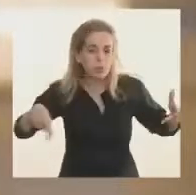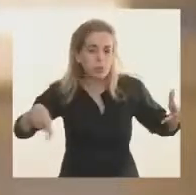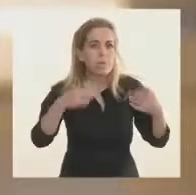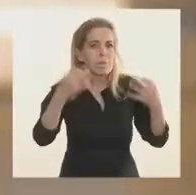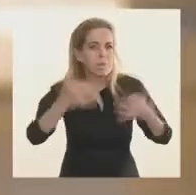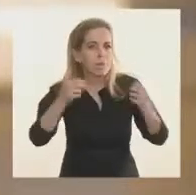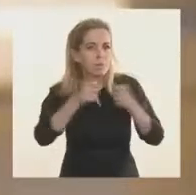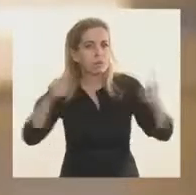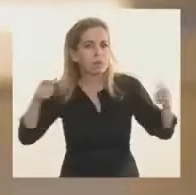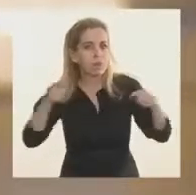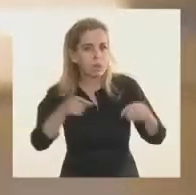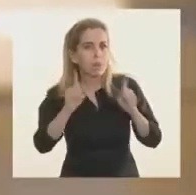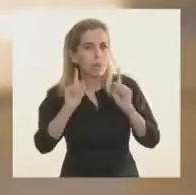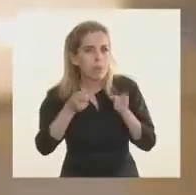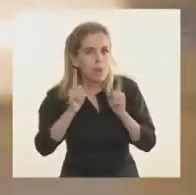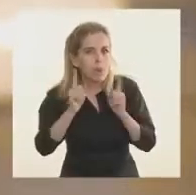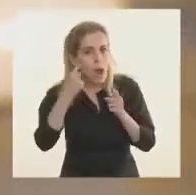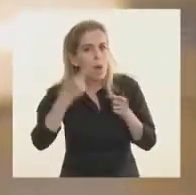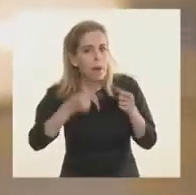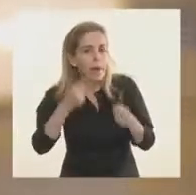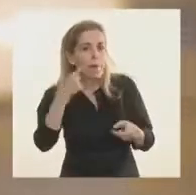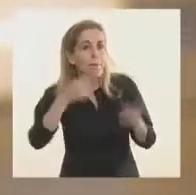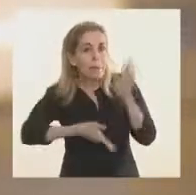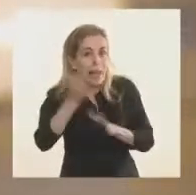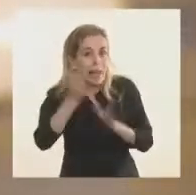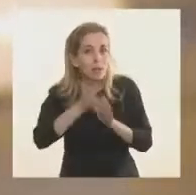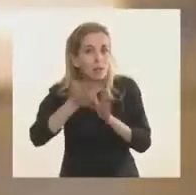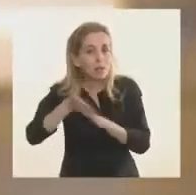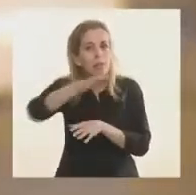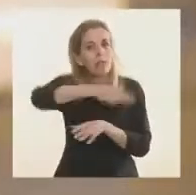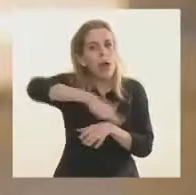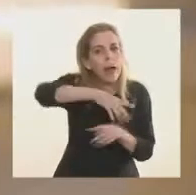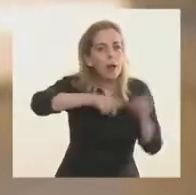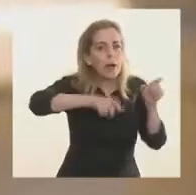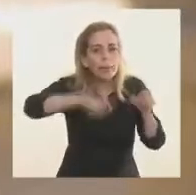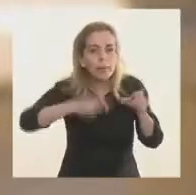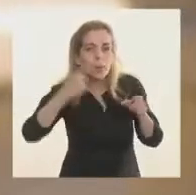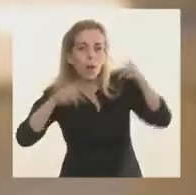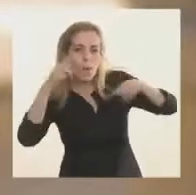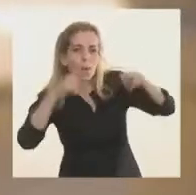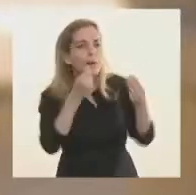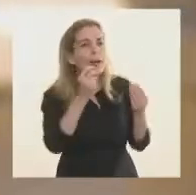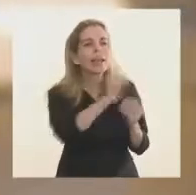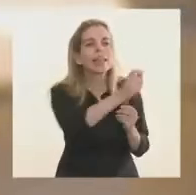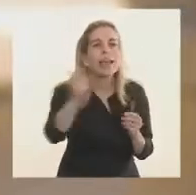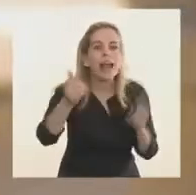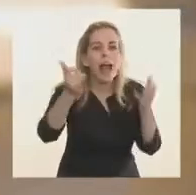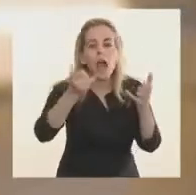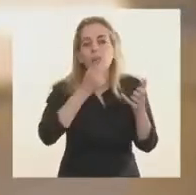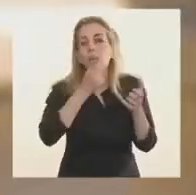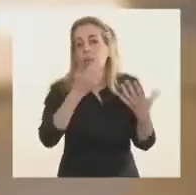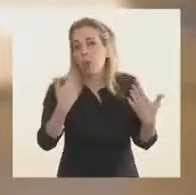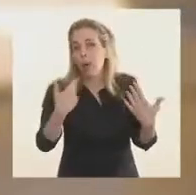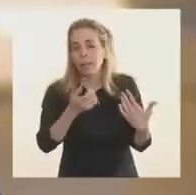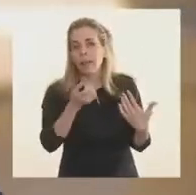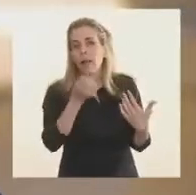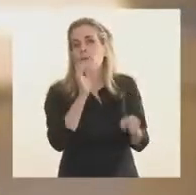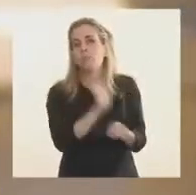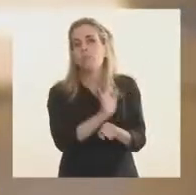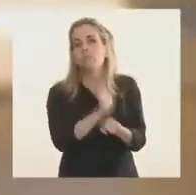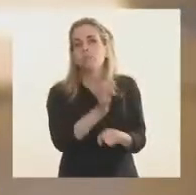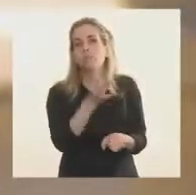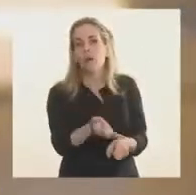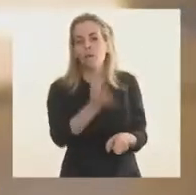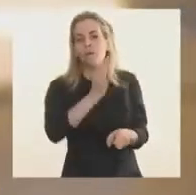claramente vinculando a salir a buscar en cada barrio, en cada lugar, a las personas que puedan ser portadores del virus y portar